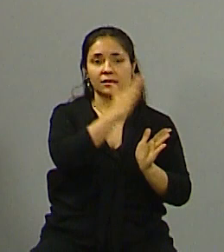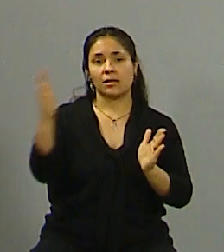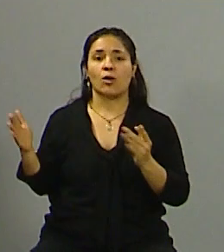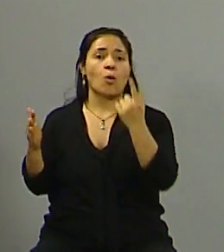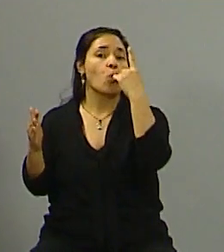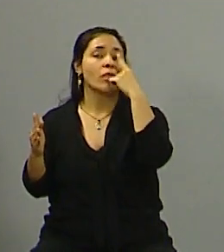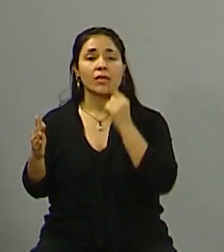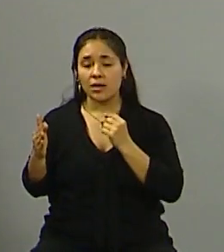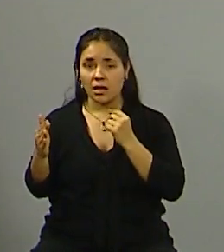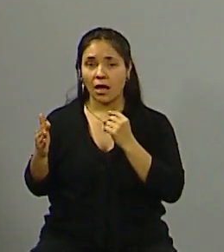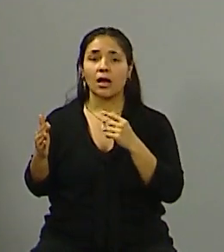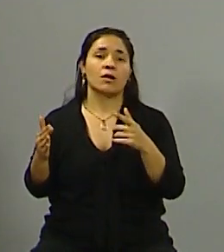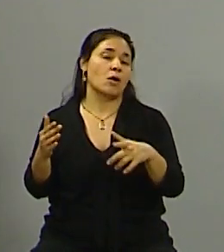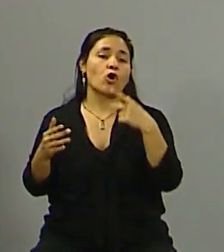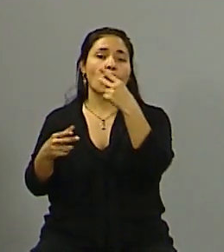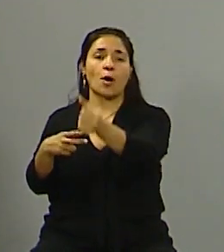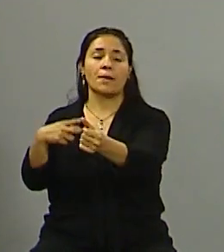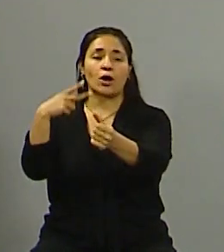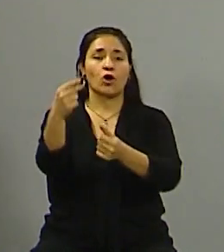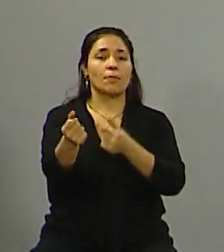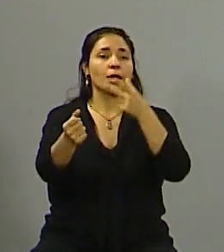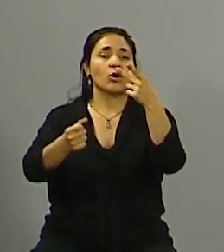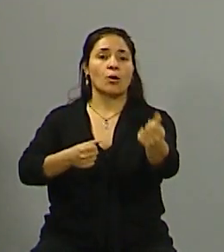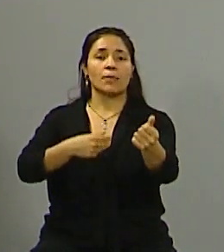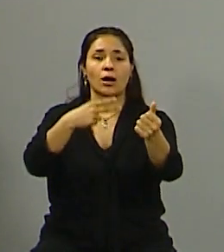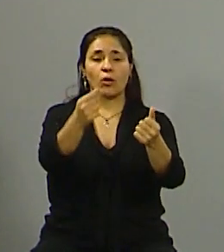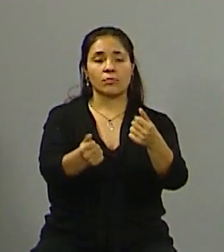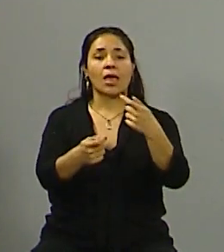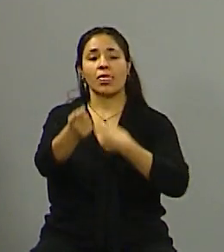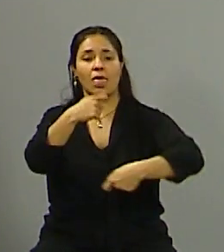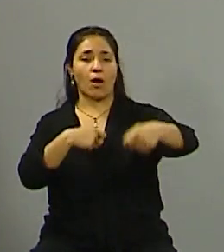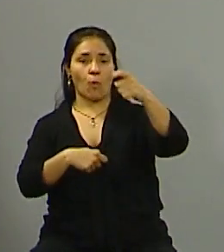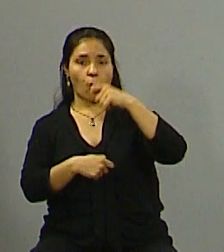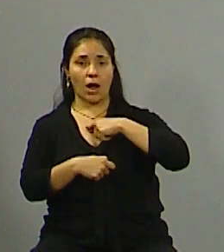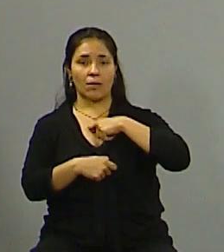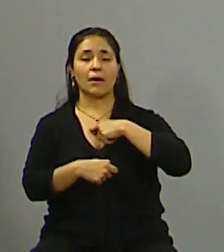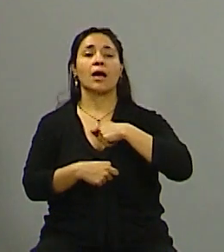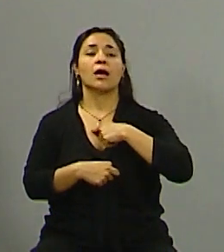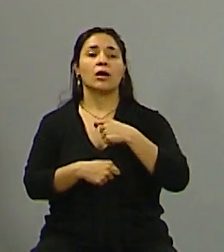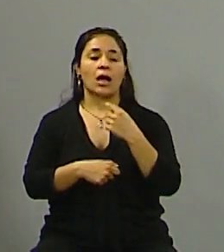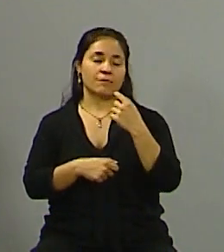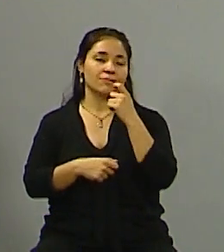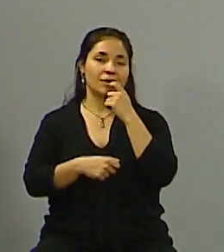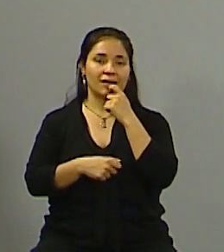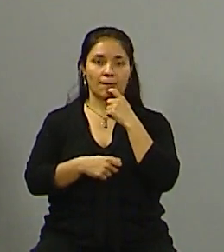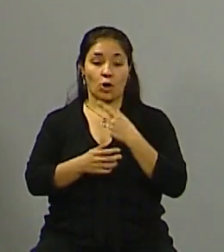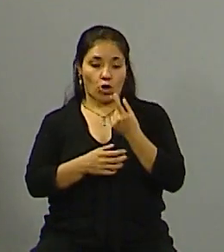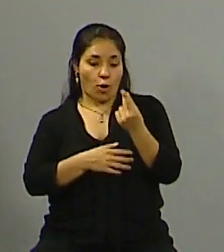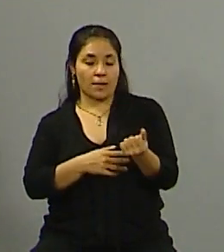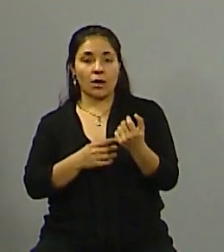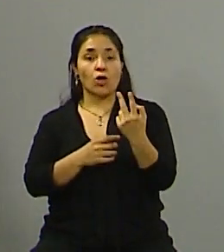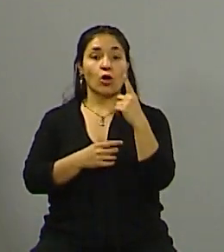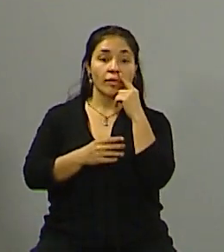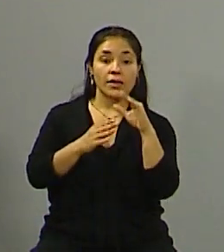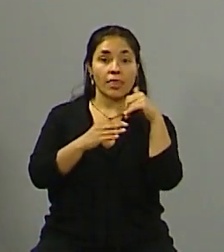día o en las distintas compras que realice una devolución a las 48 horas de realizada la compra con la